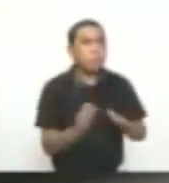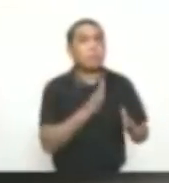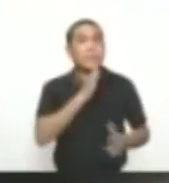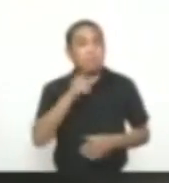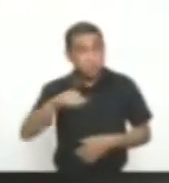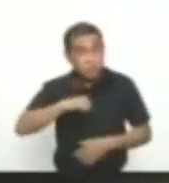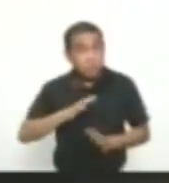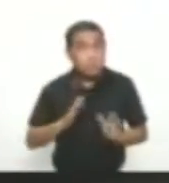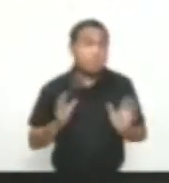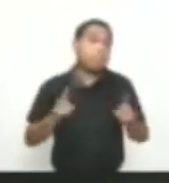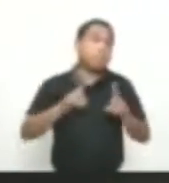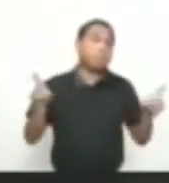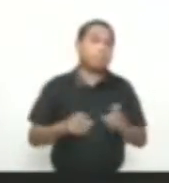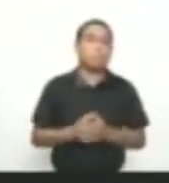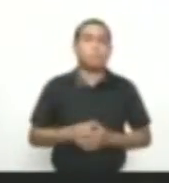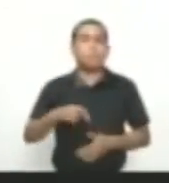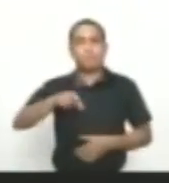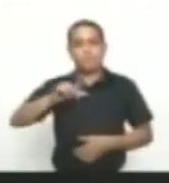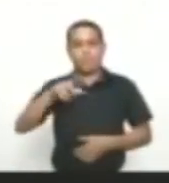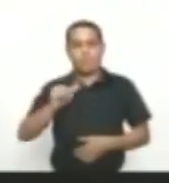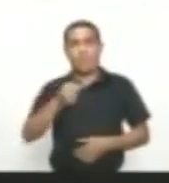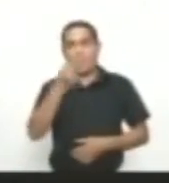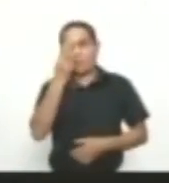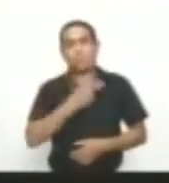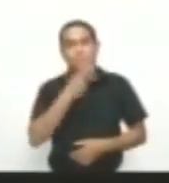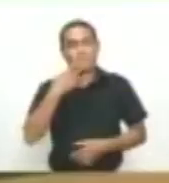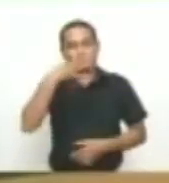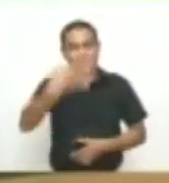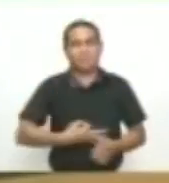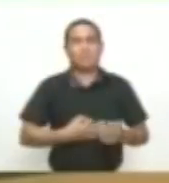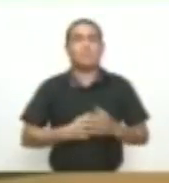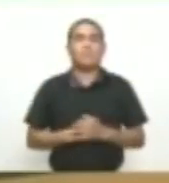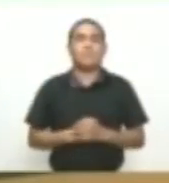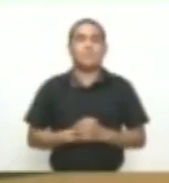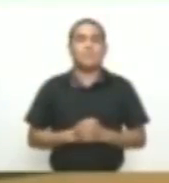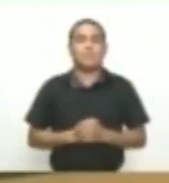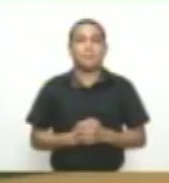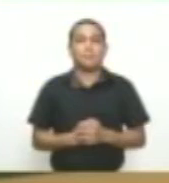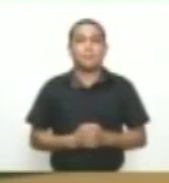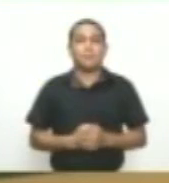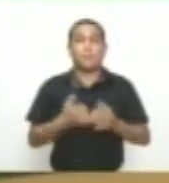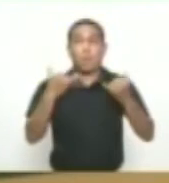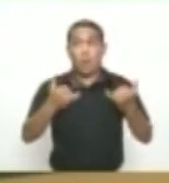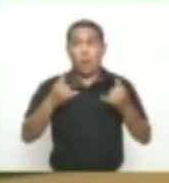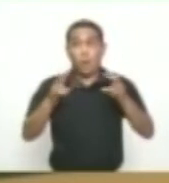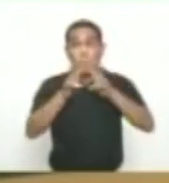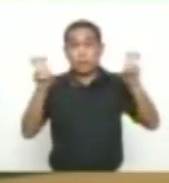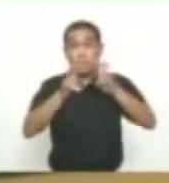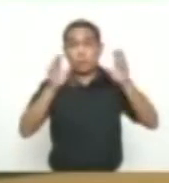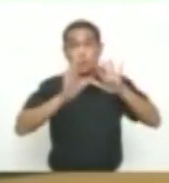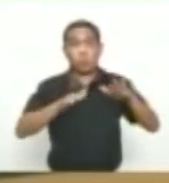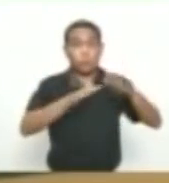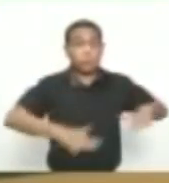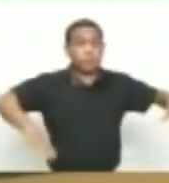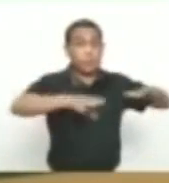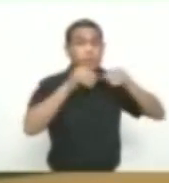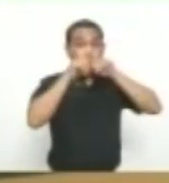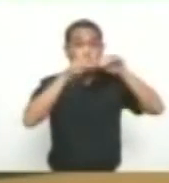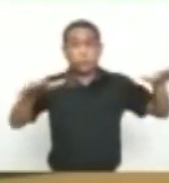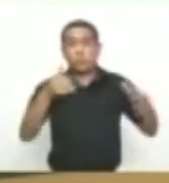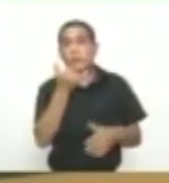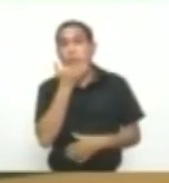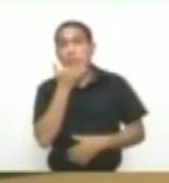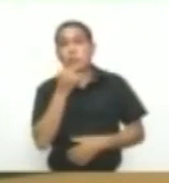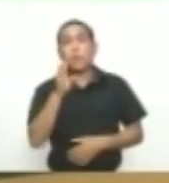Pilar Bustamante Las noticias Un compromiso Con la verdad Y de hecho Sobre este tema De privatización Del espacio público Hay cuatro